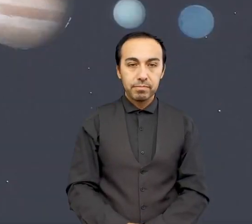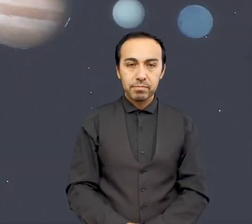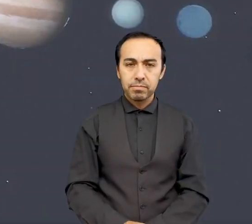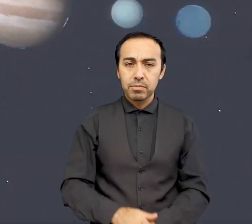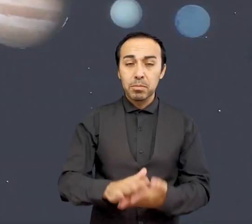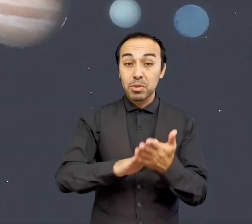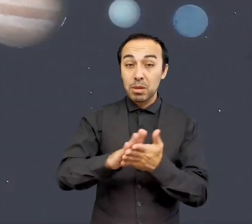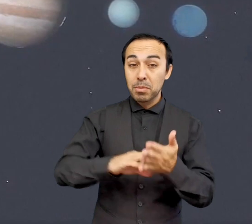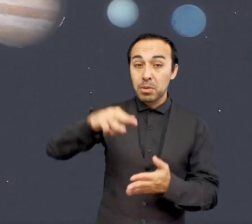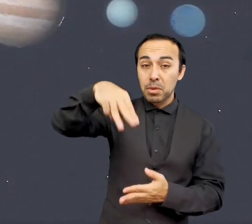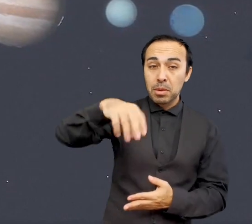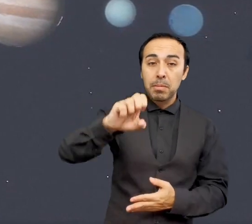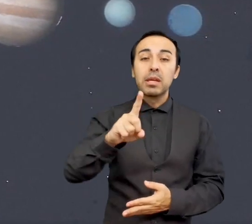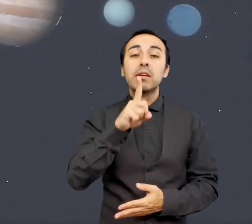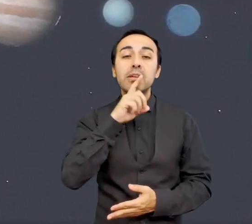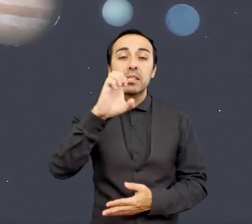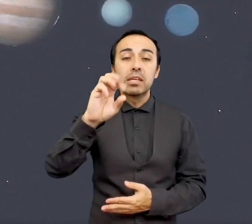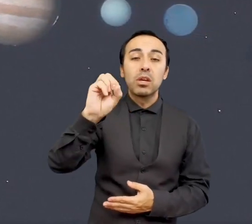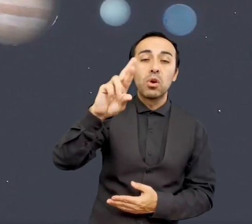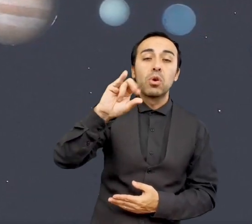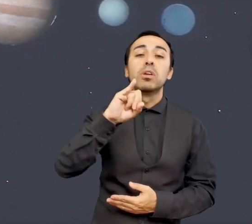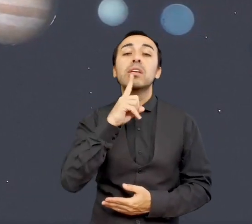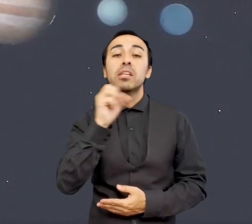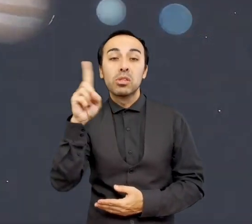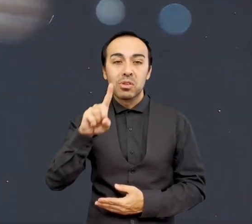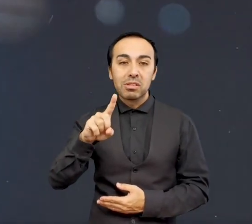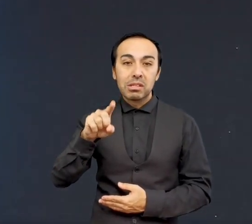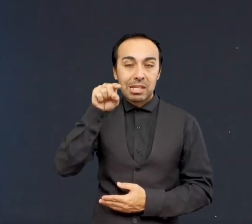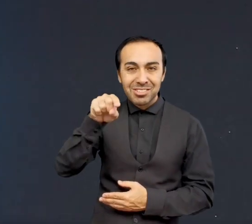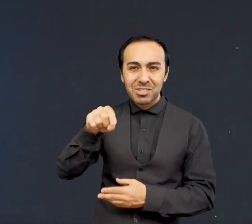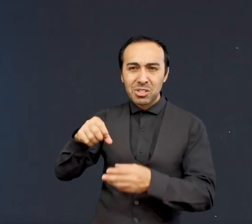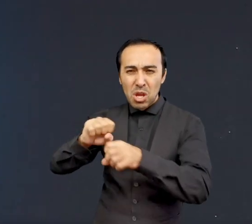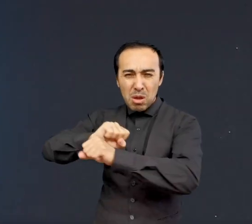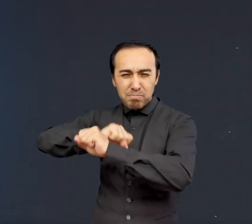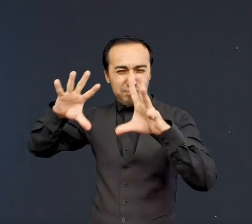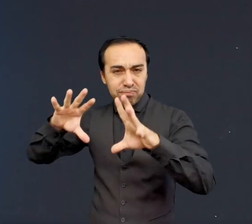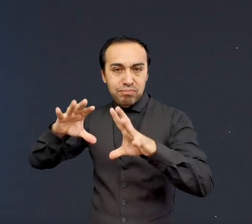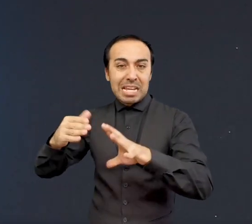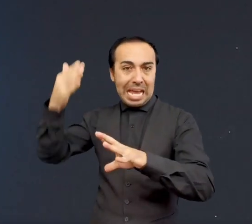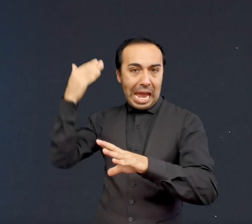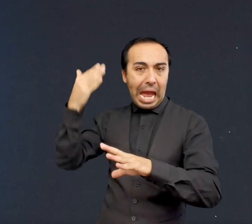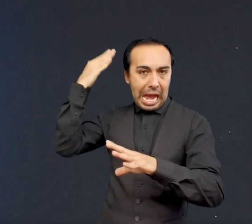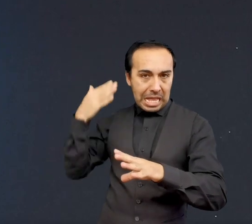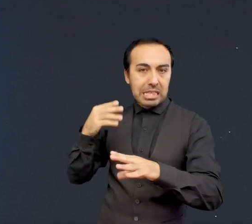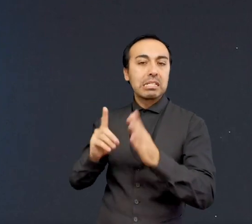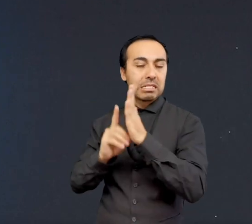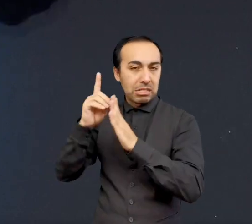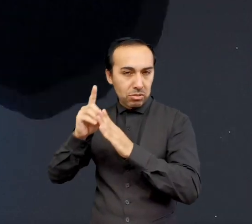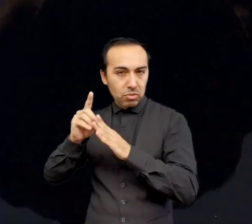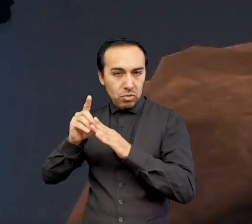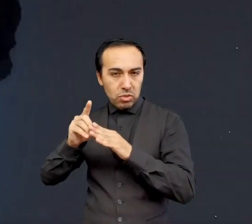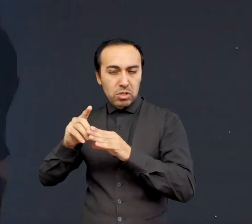meteoritos contienen diminutos granos de polvo que se formaron en las explosiones de antiguas estrellas y que pasaron a formar